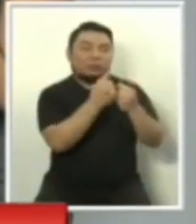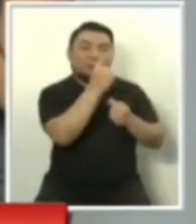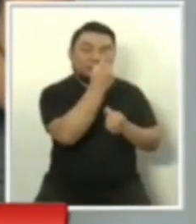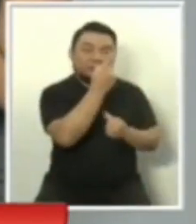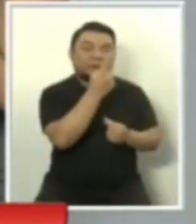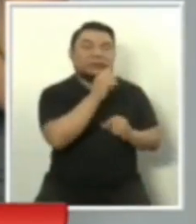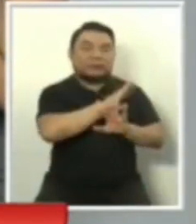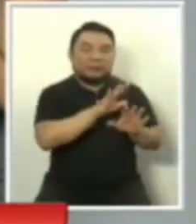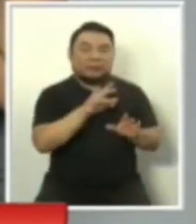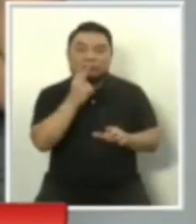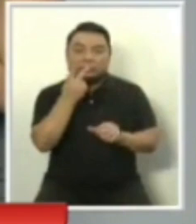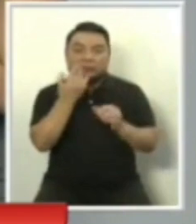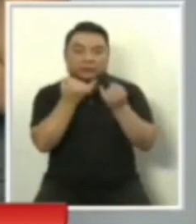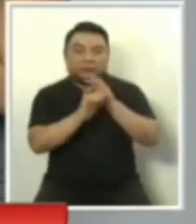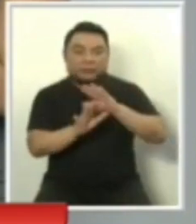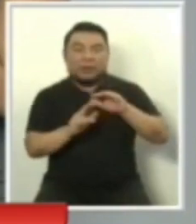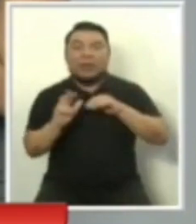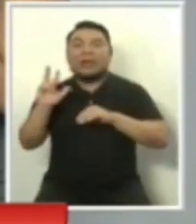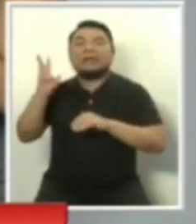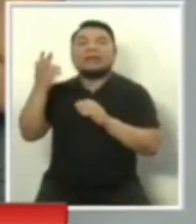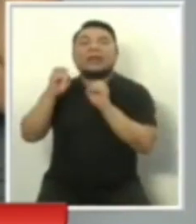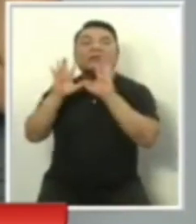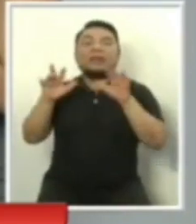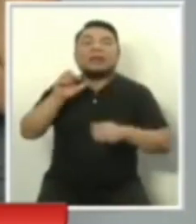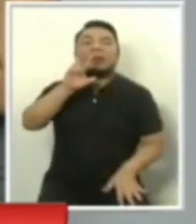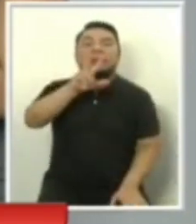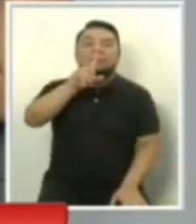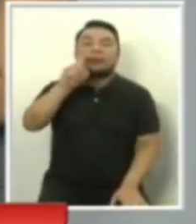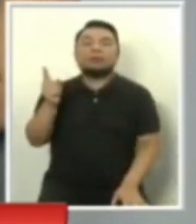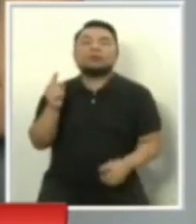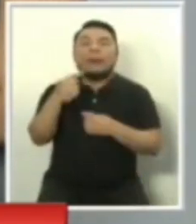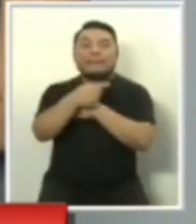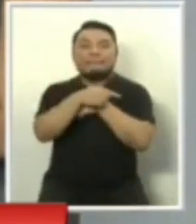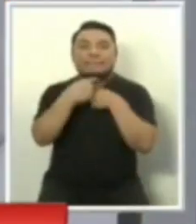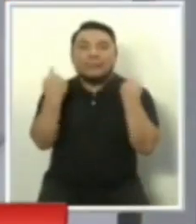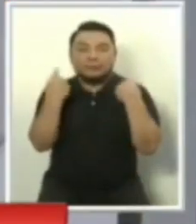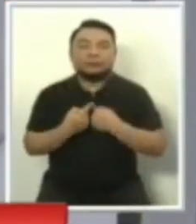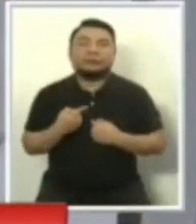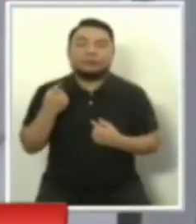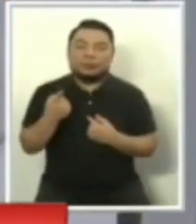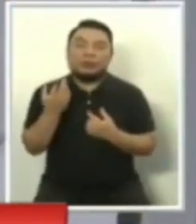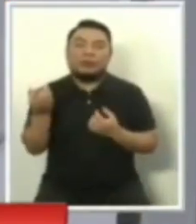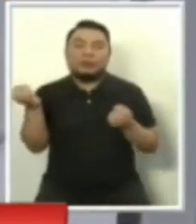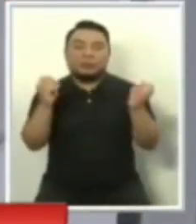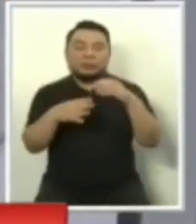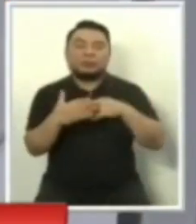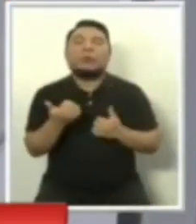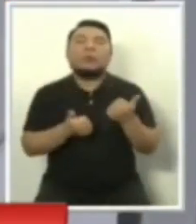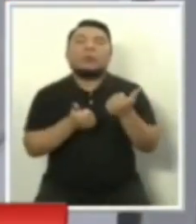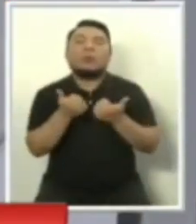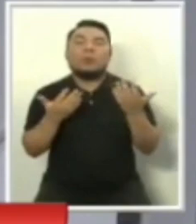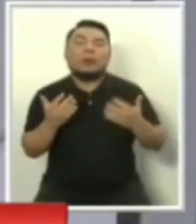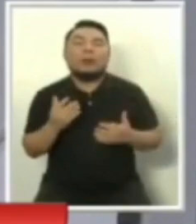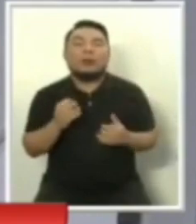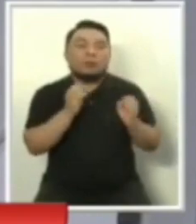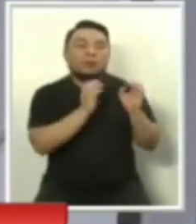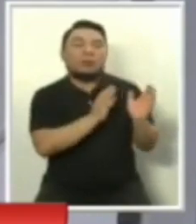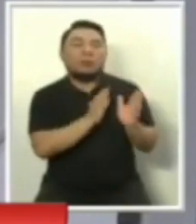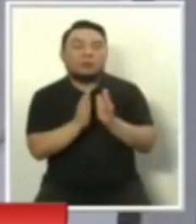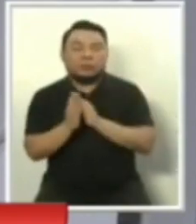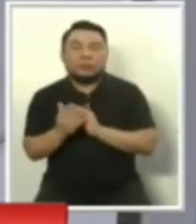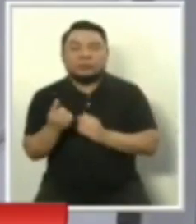a la tercera fecha, la del 31 de marzo, para conocer cuál es el orden de las